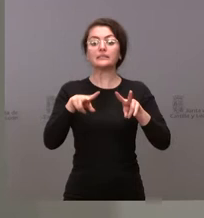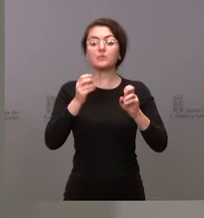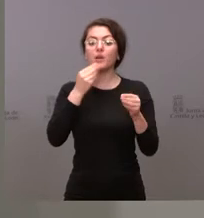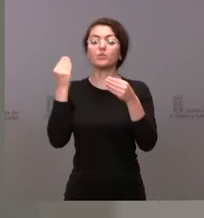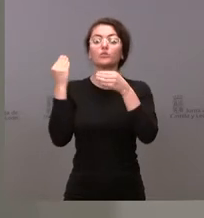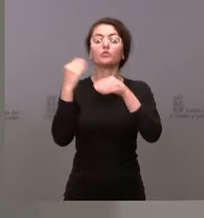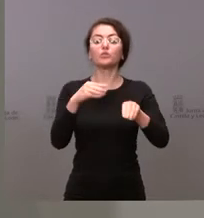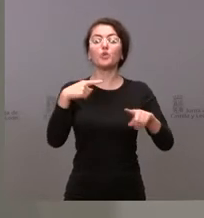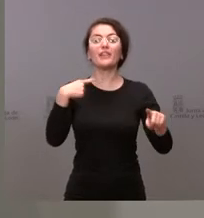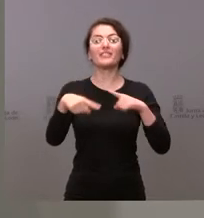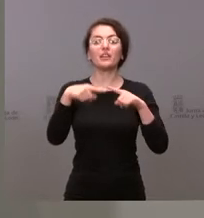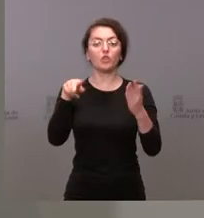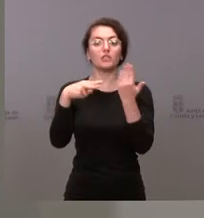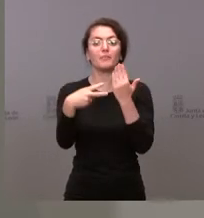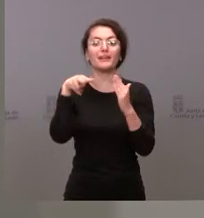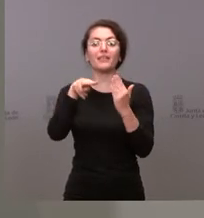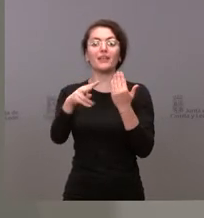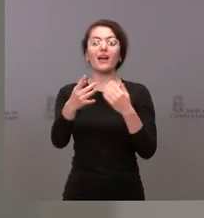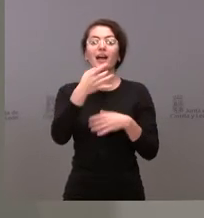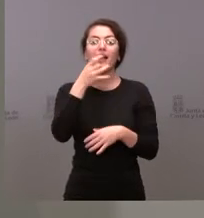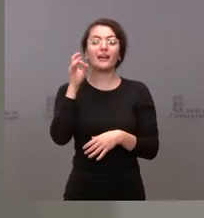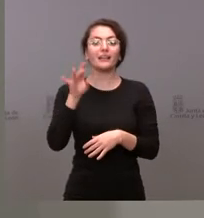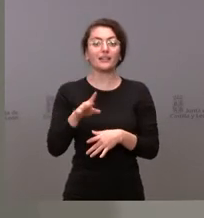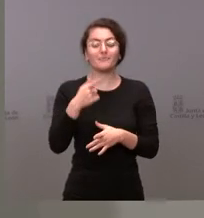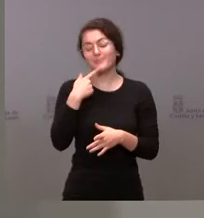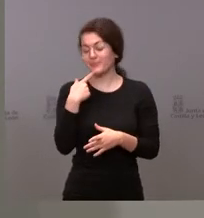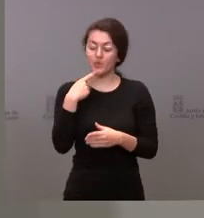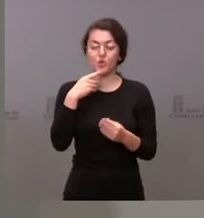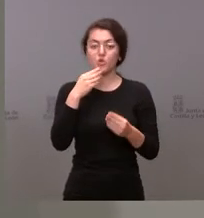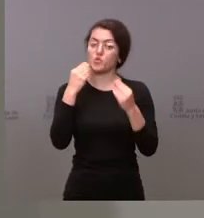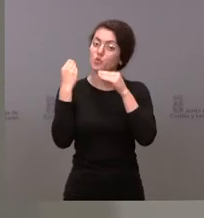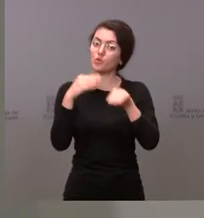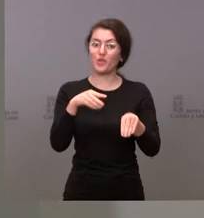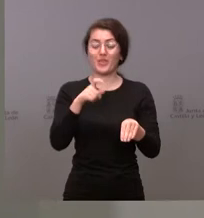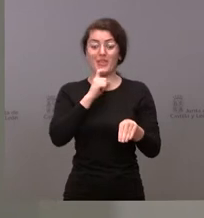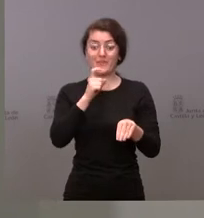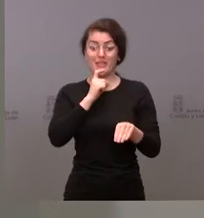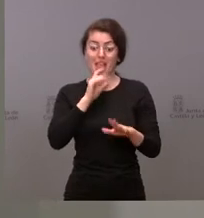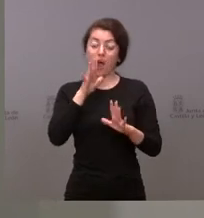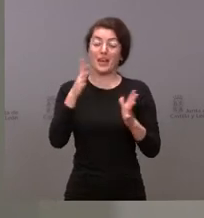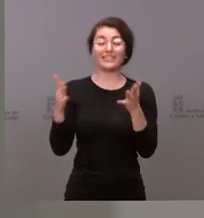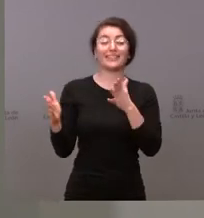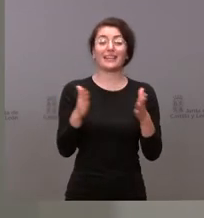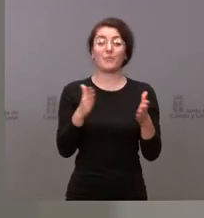Meseguer es una sustitución probablemente para nosotros la más difícil de momento va a asumir temporalmente durante